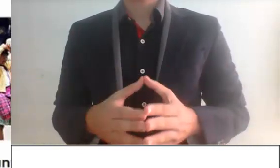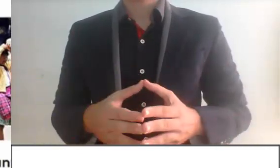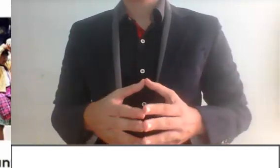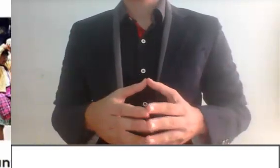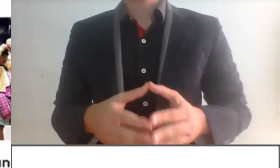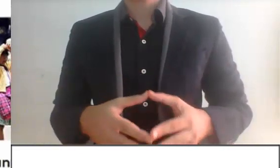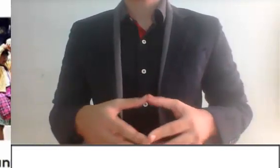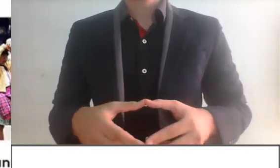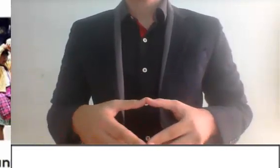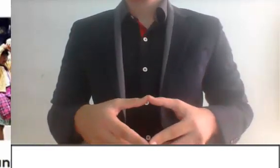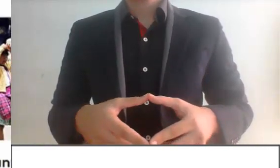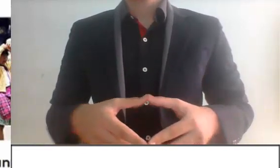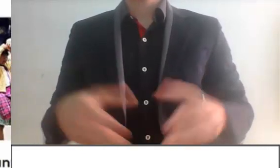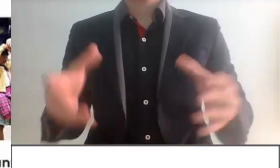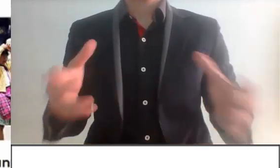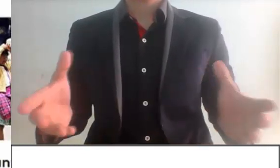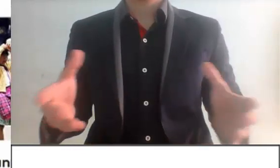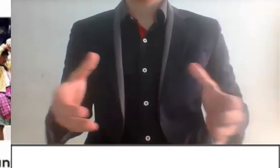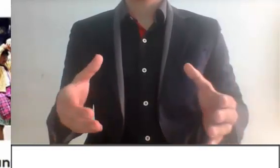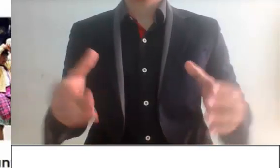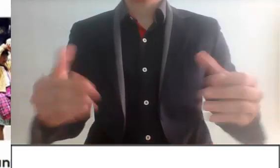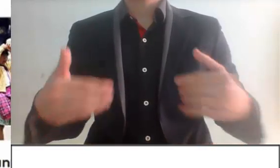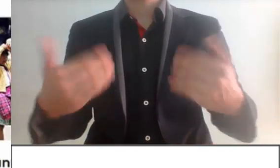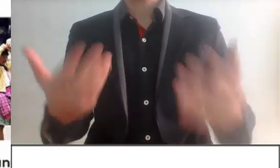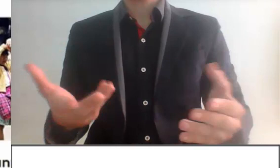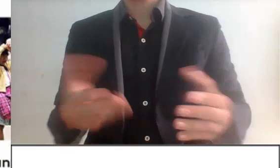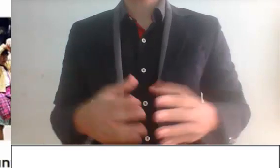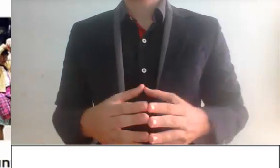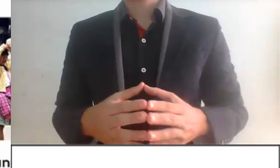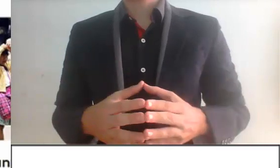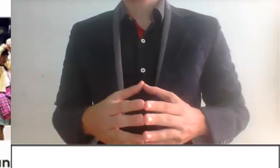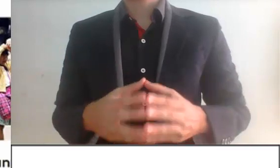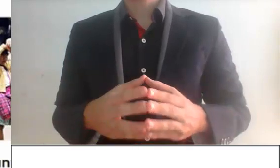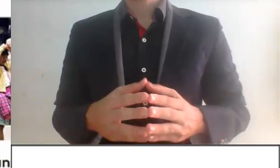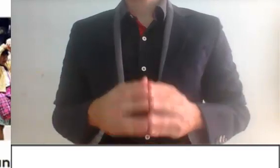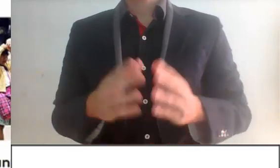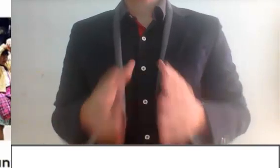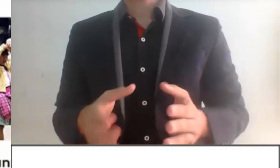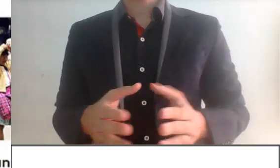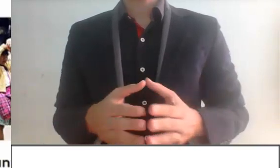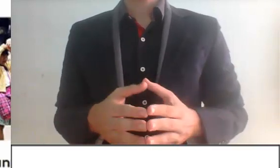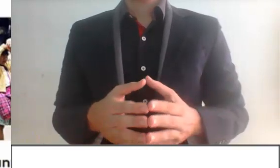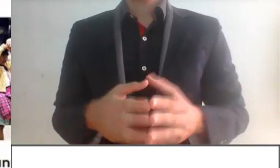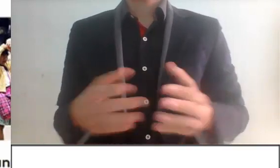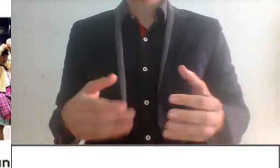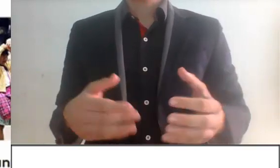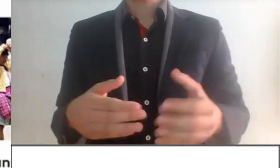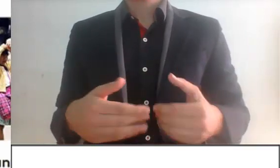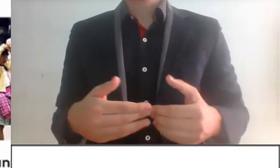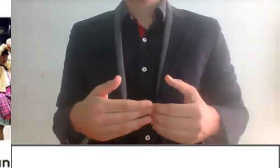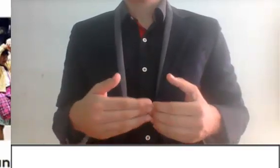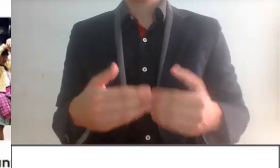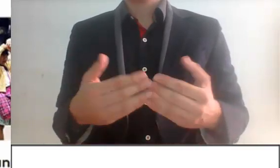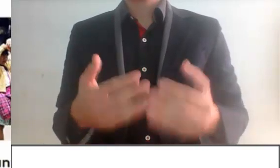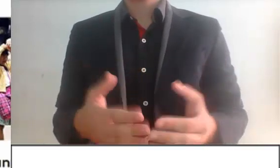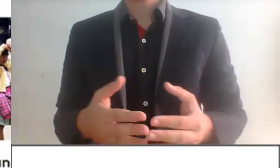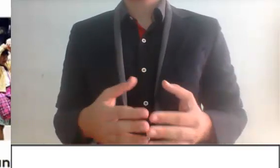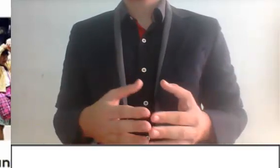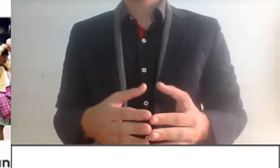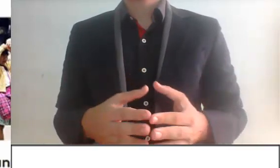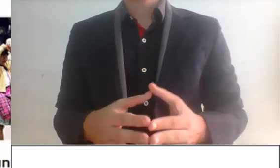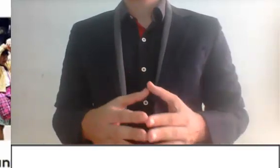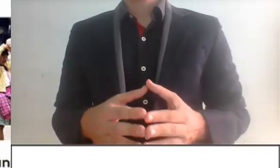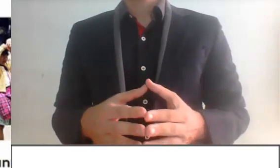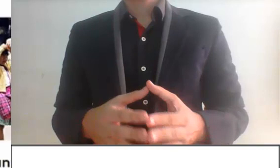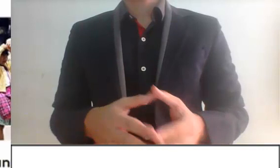vamos a decir, en el 50 por ciento de los ingresos que tiene nuestro país proviene de grandes contribuyentes. Entonces, el hecho que ahora se les esté haciendo